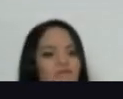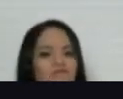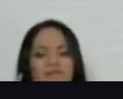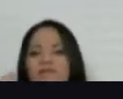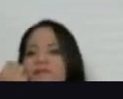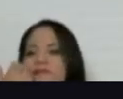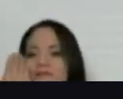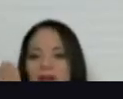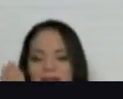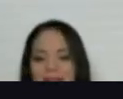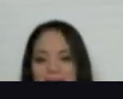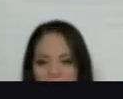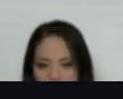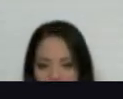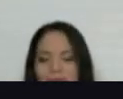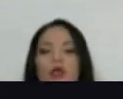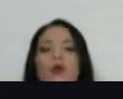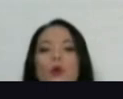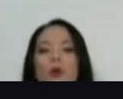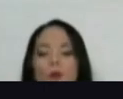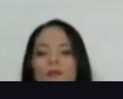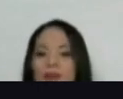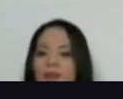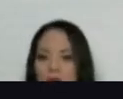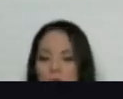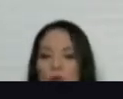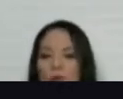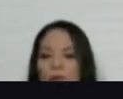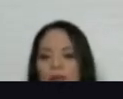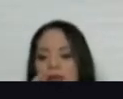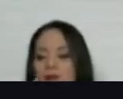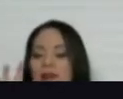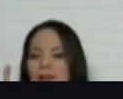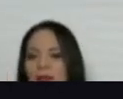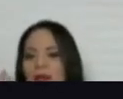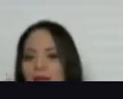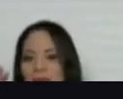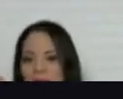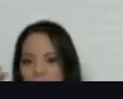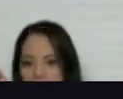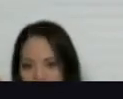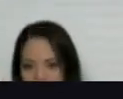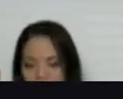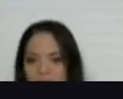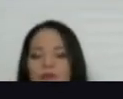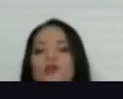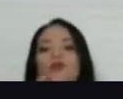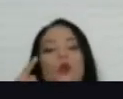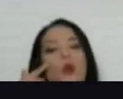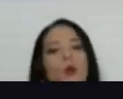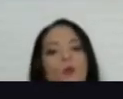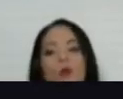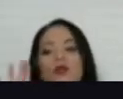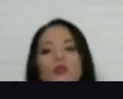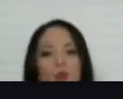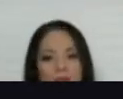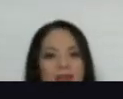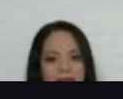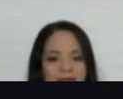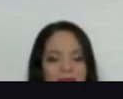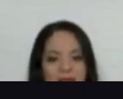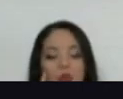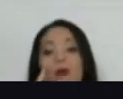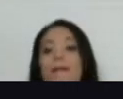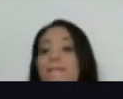fácilmente por medio del seguro de RETE General, con solo comprobar su ingreso y además